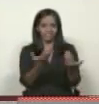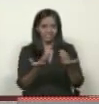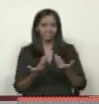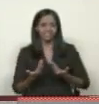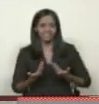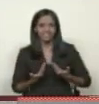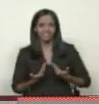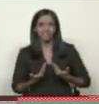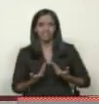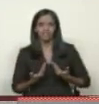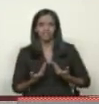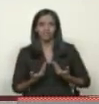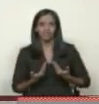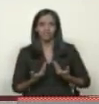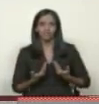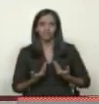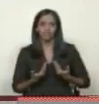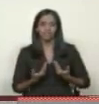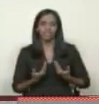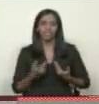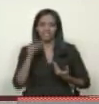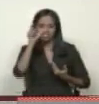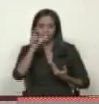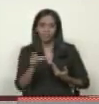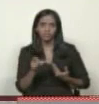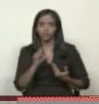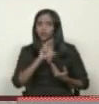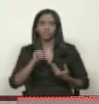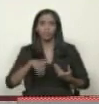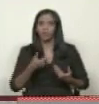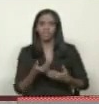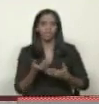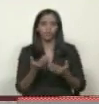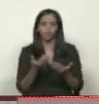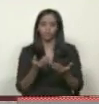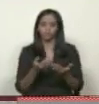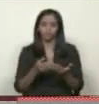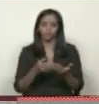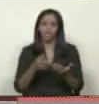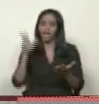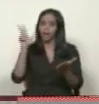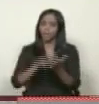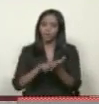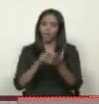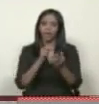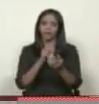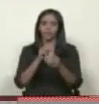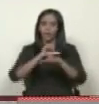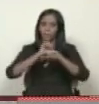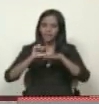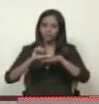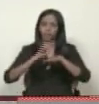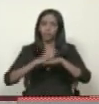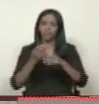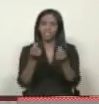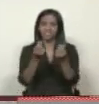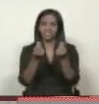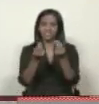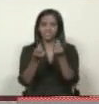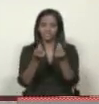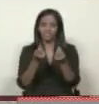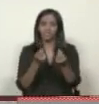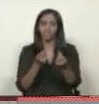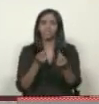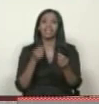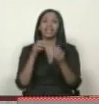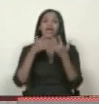Y aunque está ese donante, no se ha podido realizar el trasplante porque los recursos de la empresa